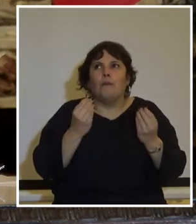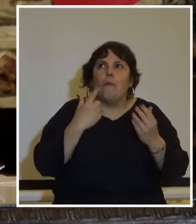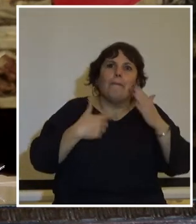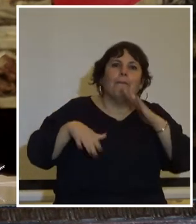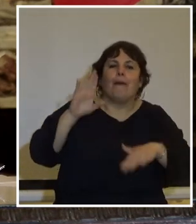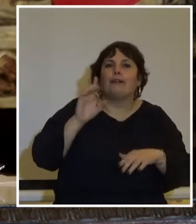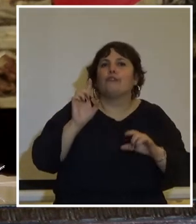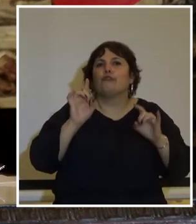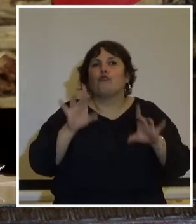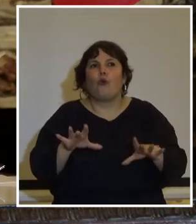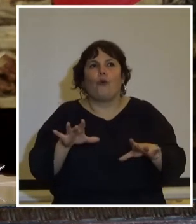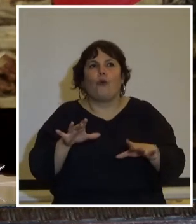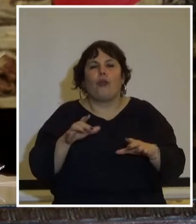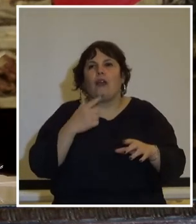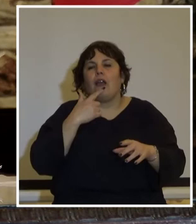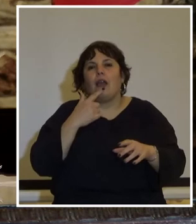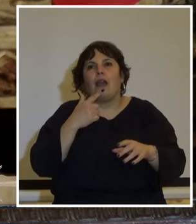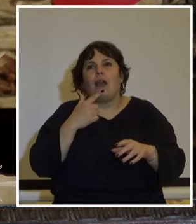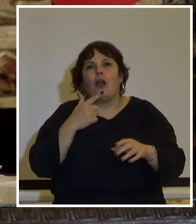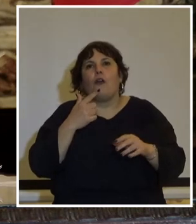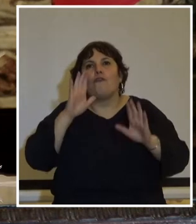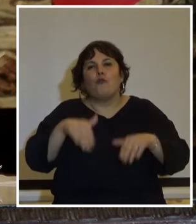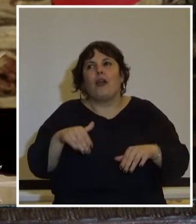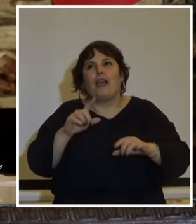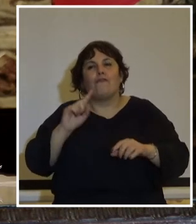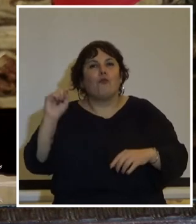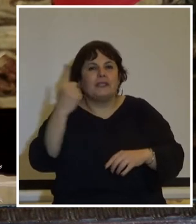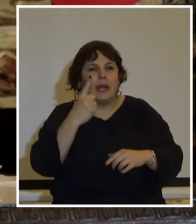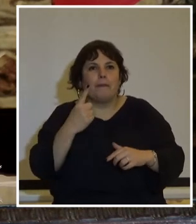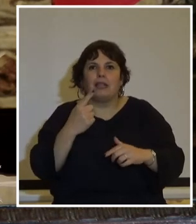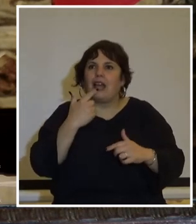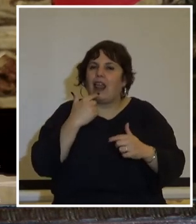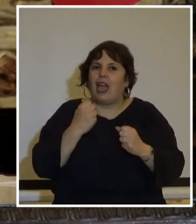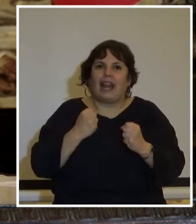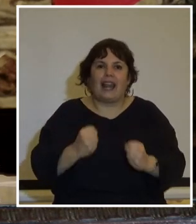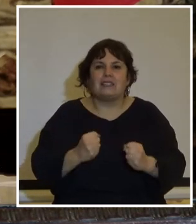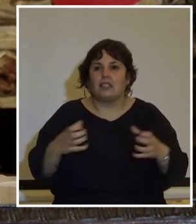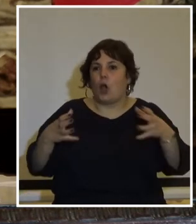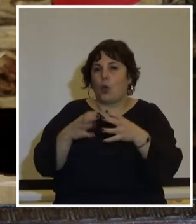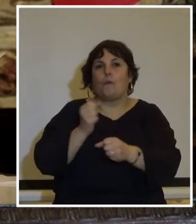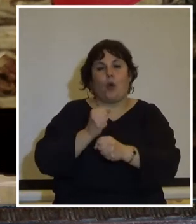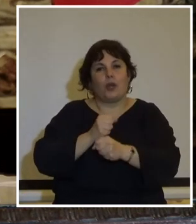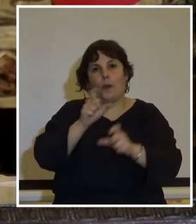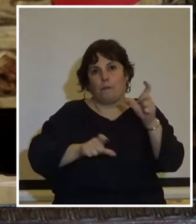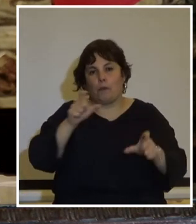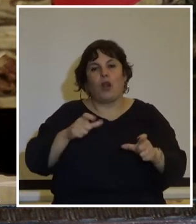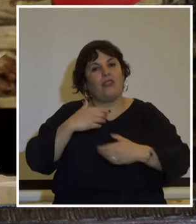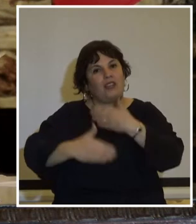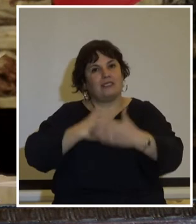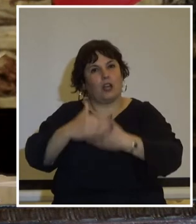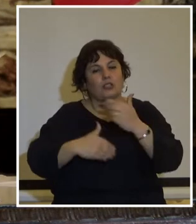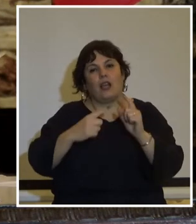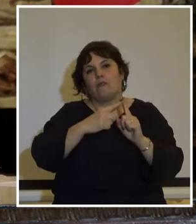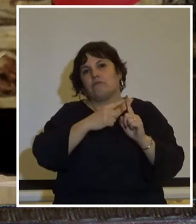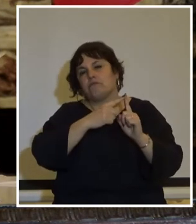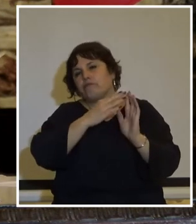allá de su duración fue clave y gestó la resistencia del movimiento obrero y popular que se desarrollaría a lo largo